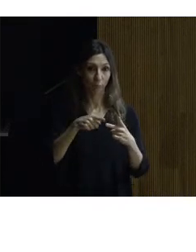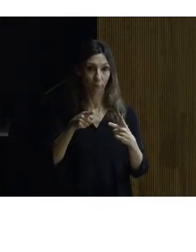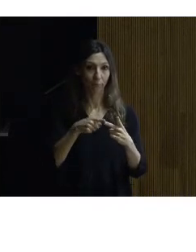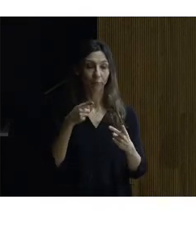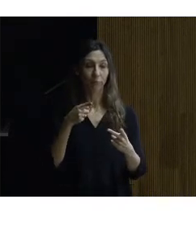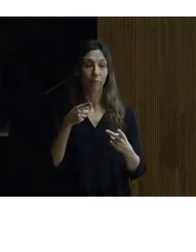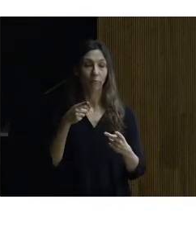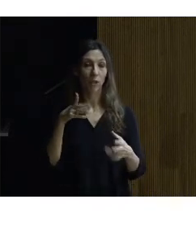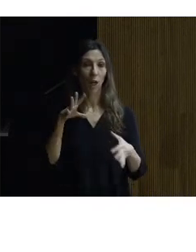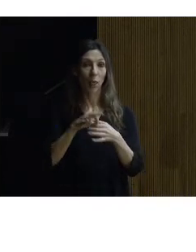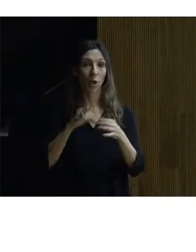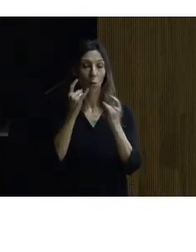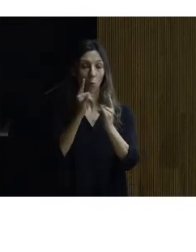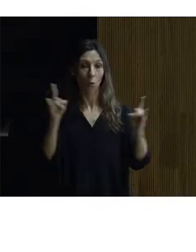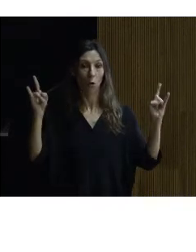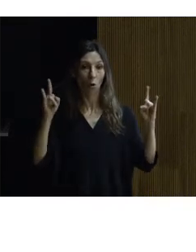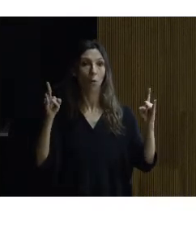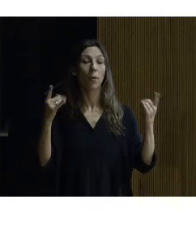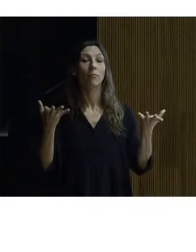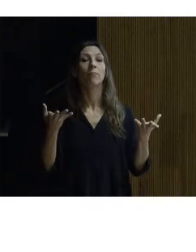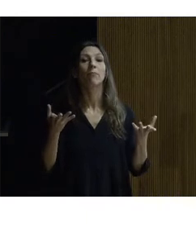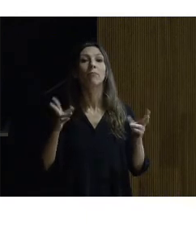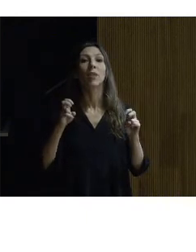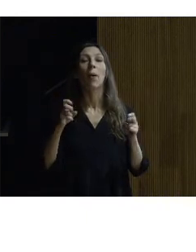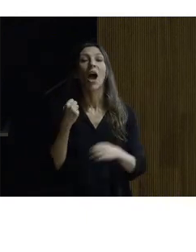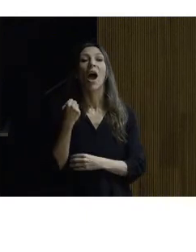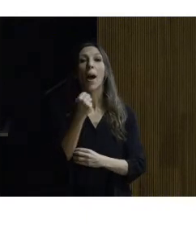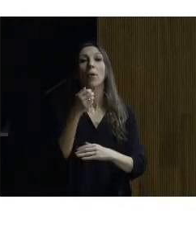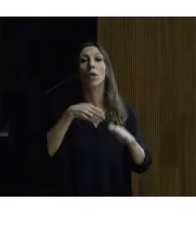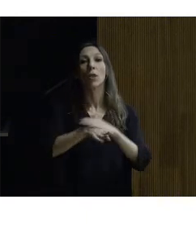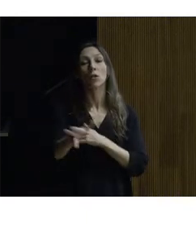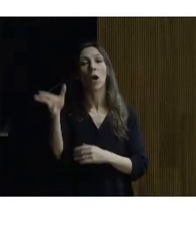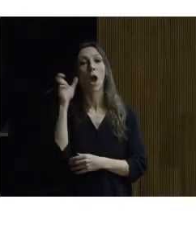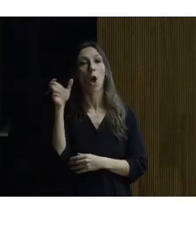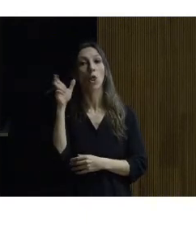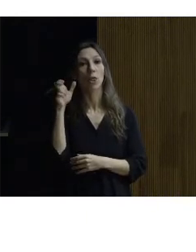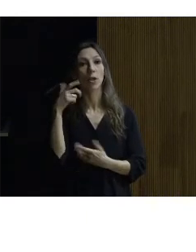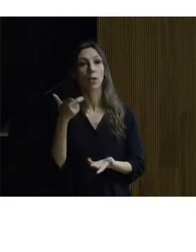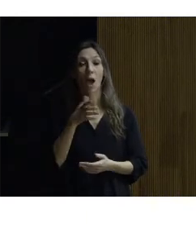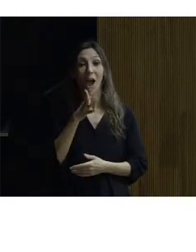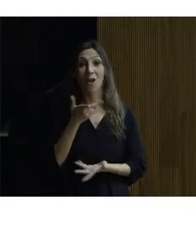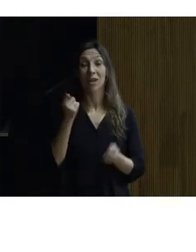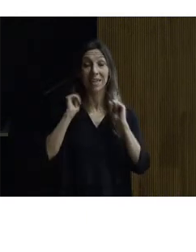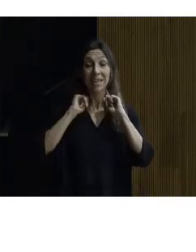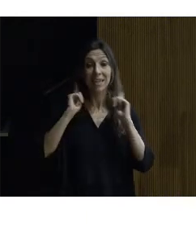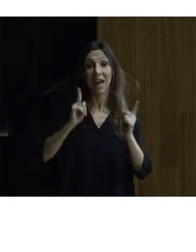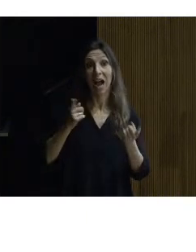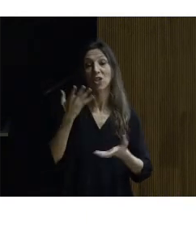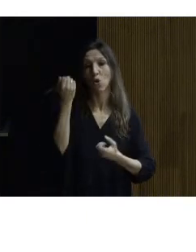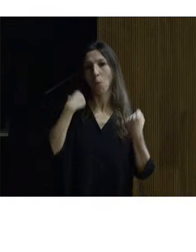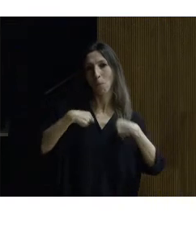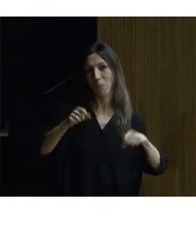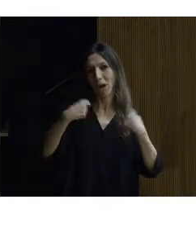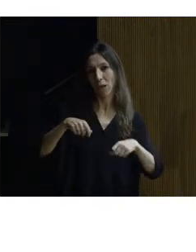bucle magnético como producto de apoyo para la accesibilidad auditiva y vamos a ver algunos casos prácticos que se han realizado en recintos del